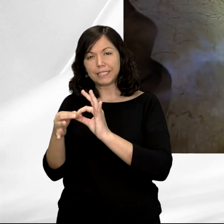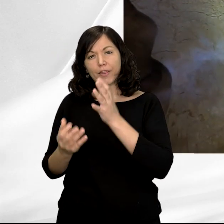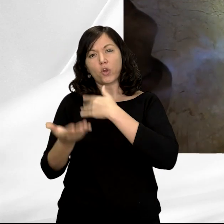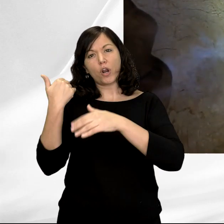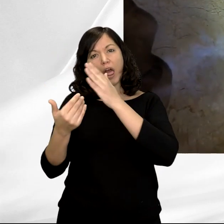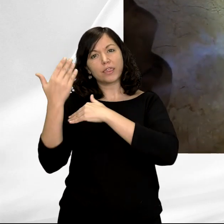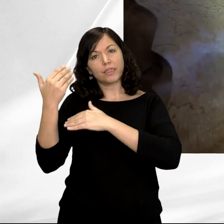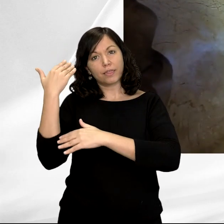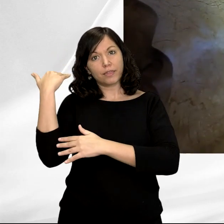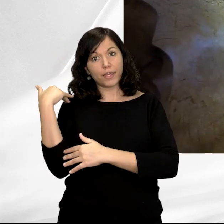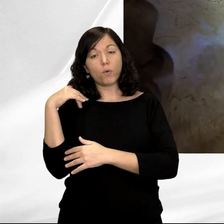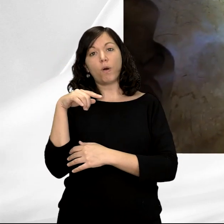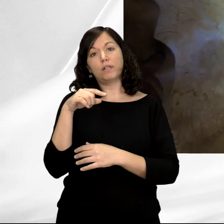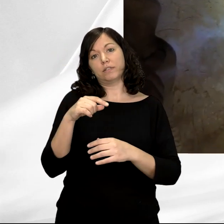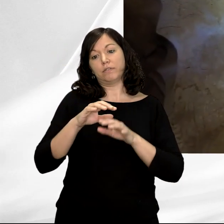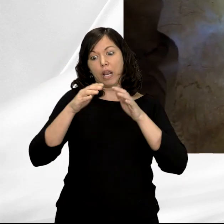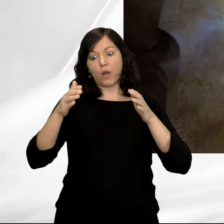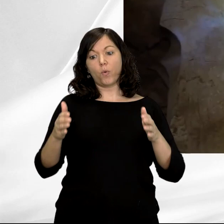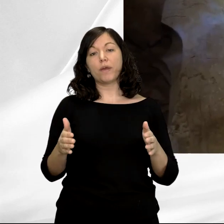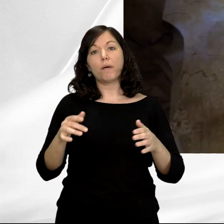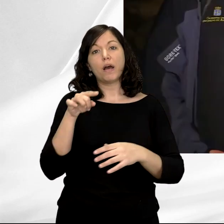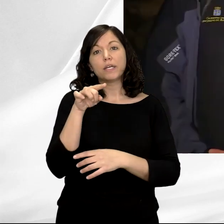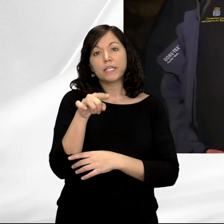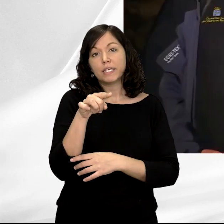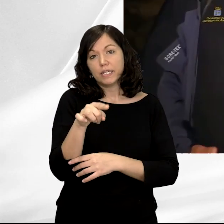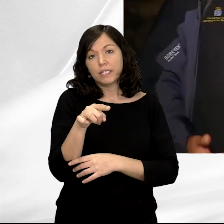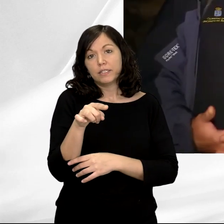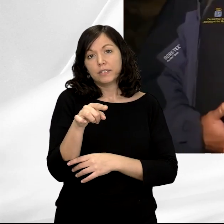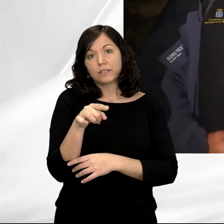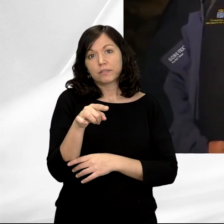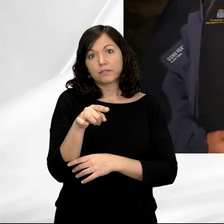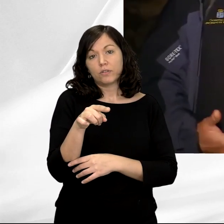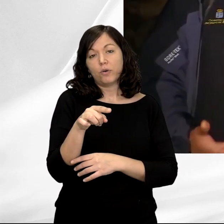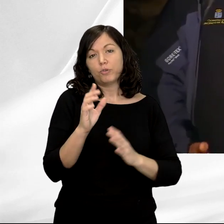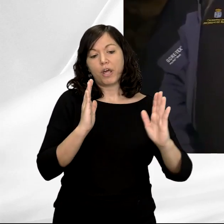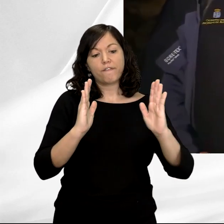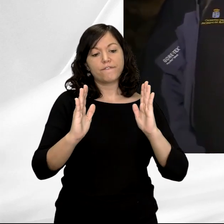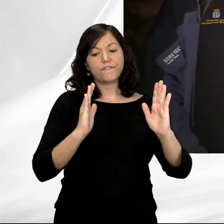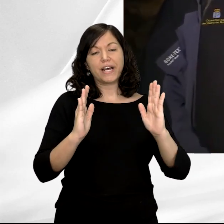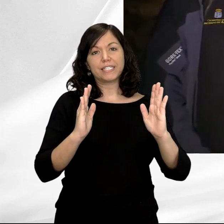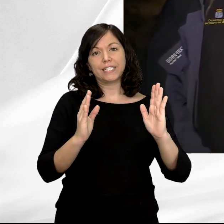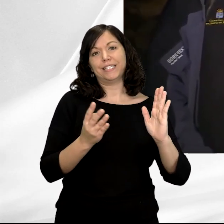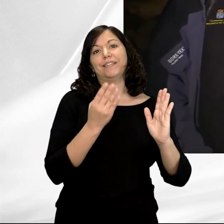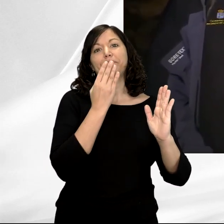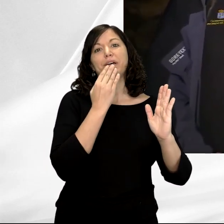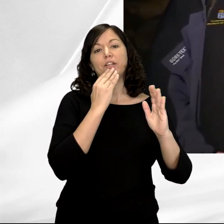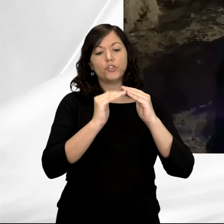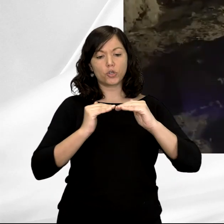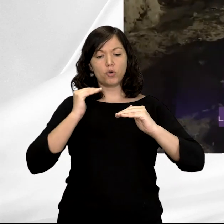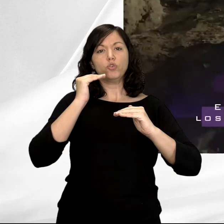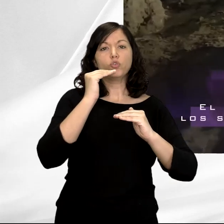antiguas de la cueva, que se podrían llevar perfectamente bien a la gravetiense, incluso a la oriñaciense, de las fases iniciales del paleomítico superior.